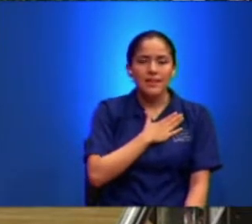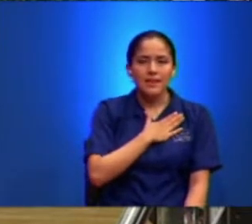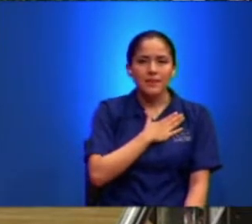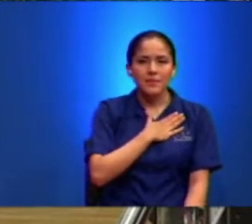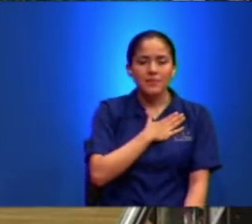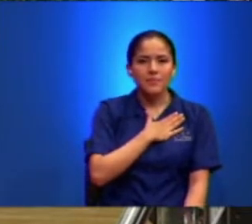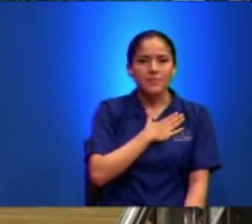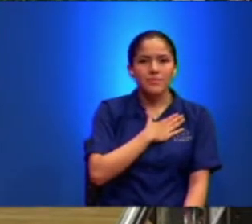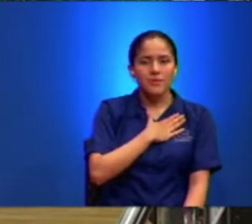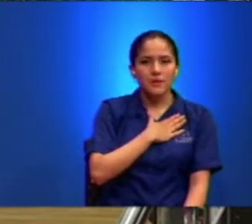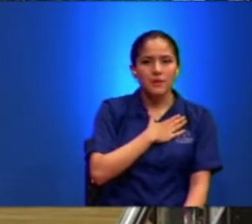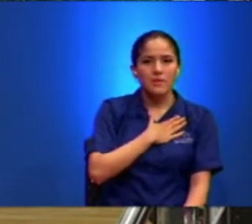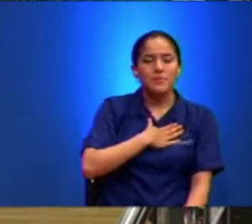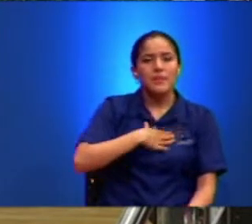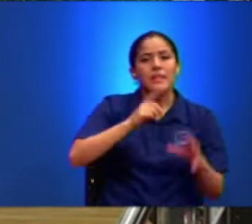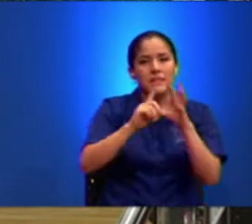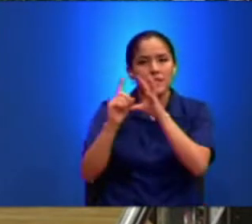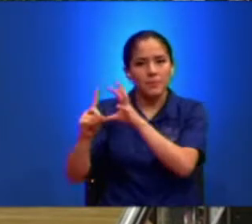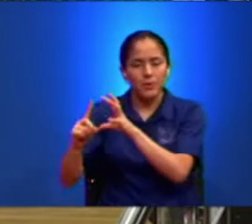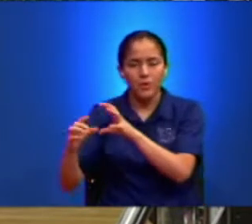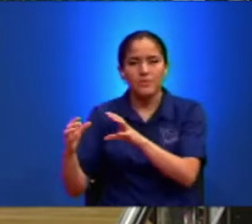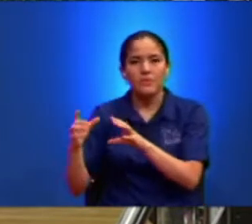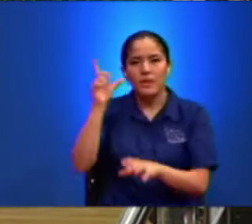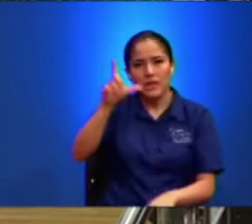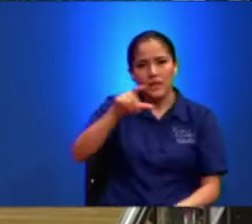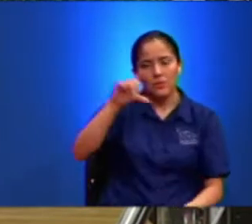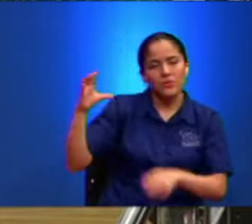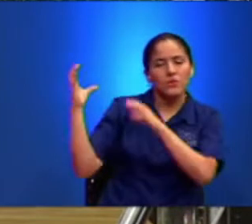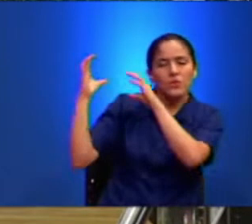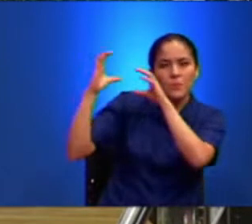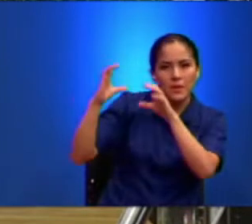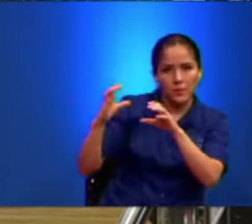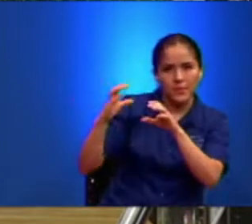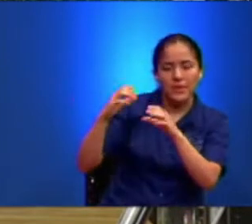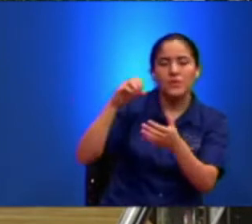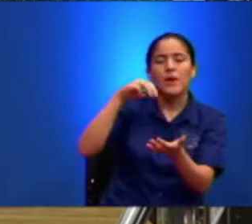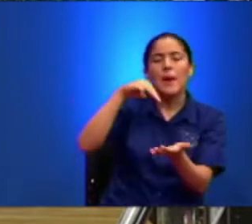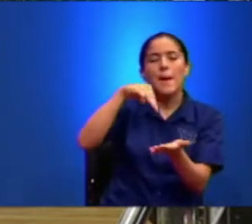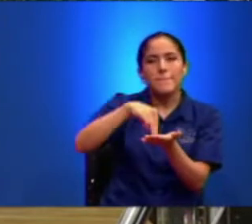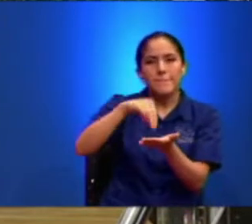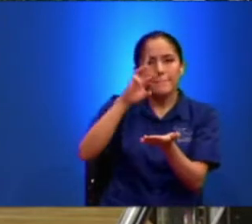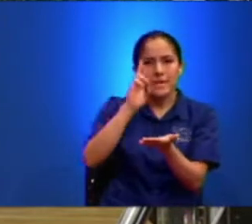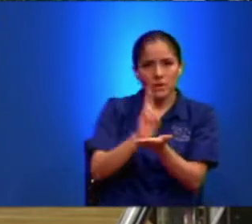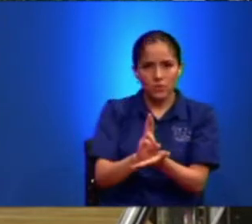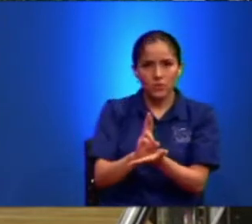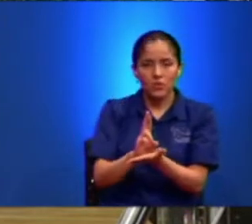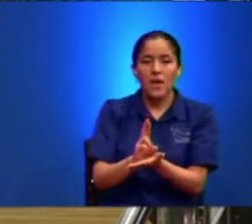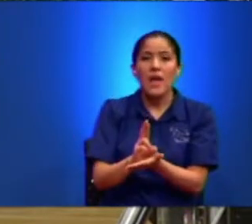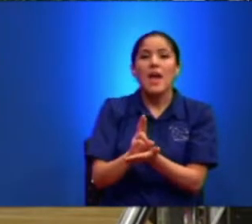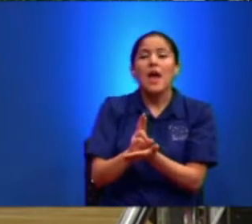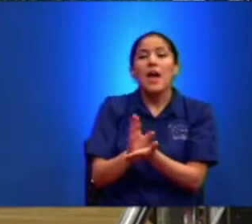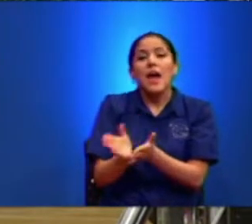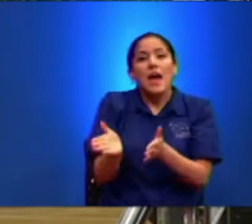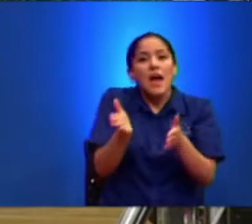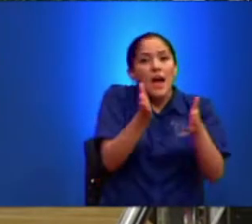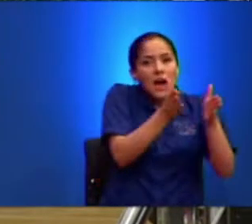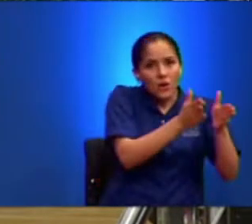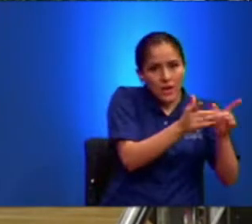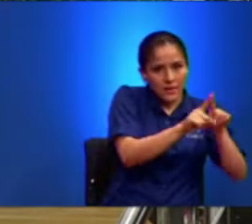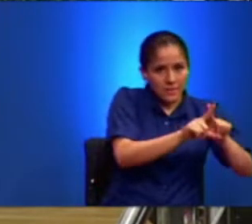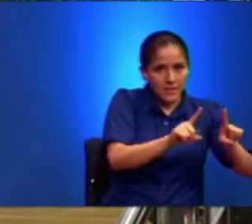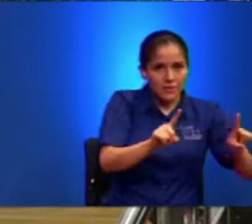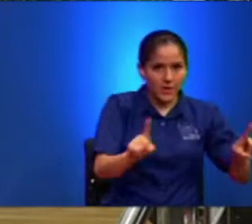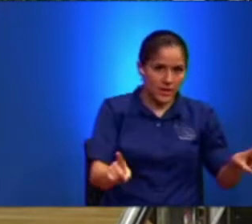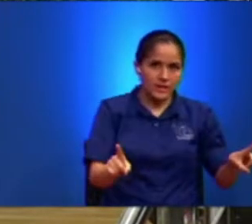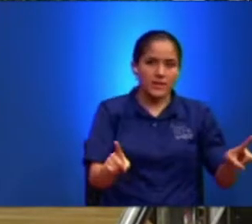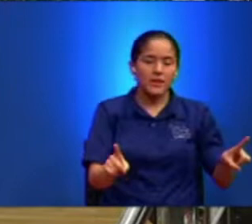es lo que fotografió Marcos Ahora oiga Lo que fotografió Mateo Mi hermano Él sería Mateo Creo